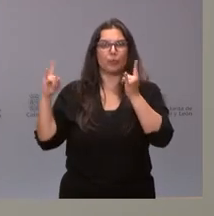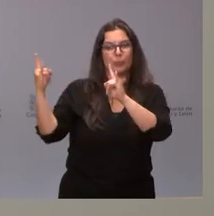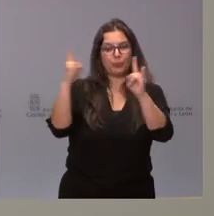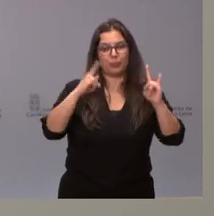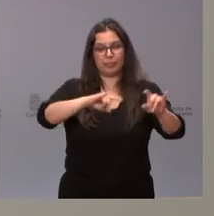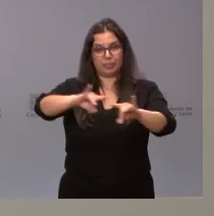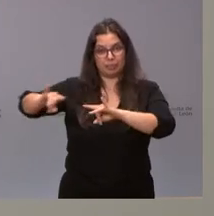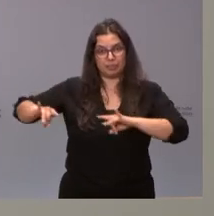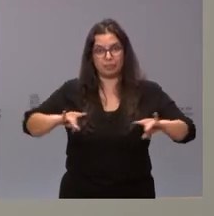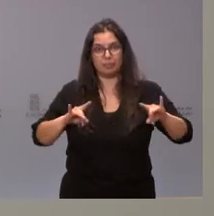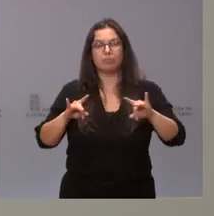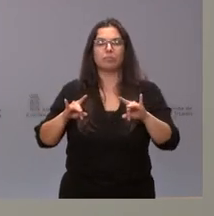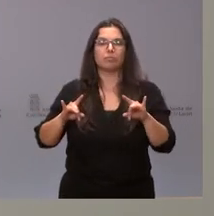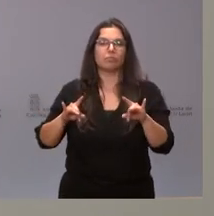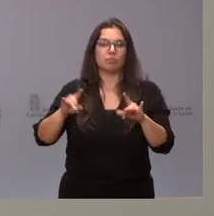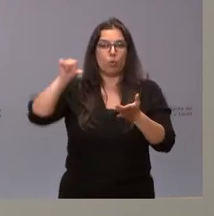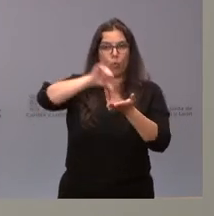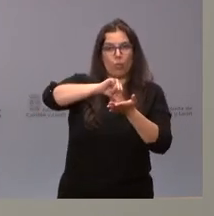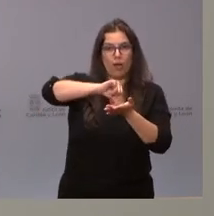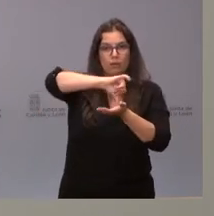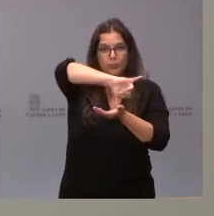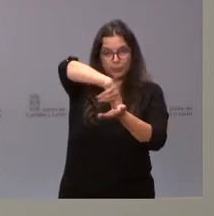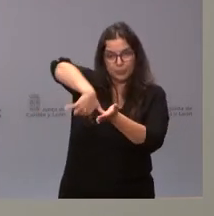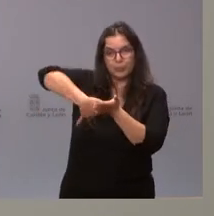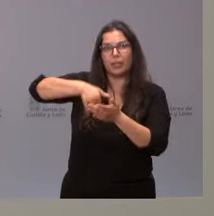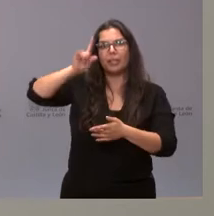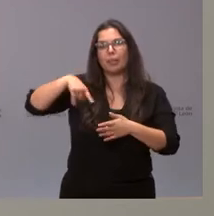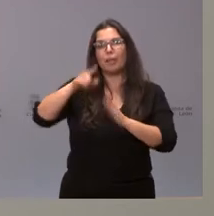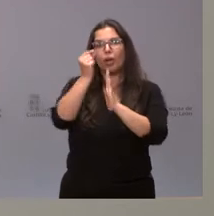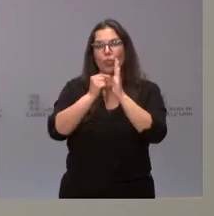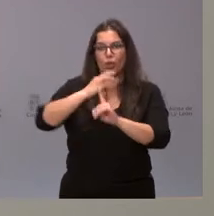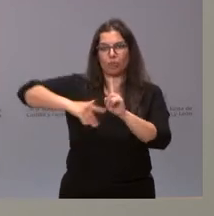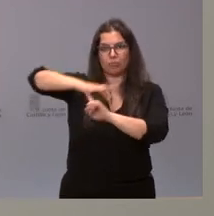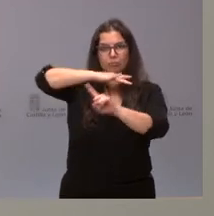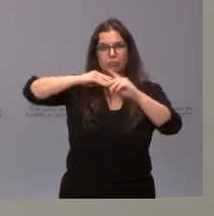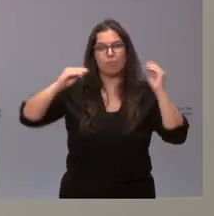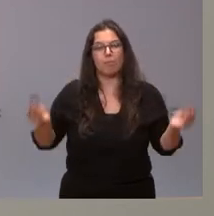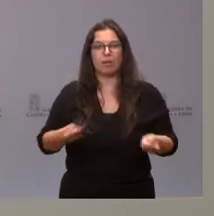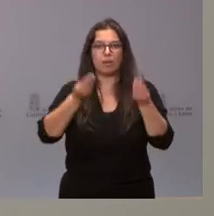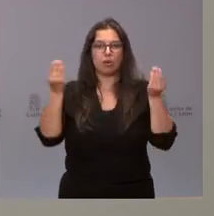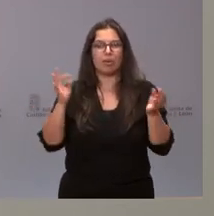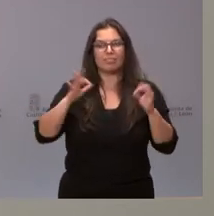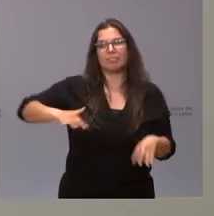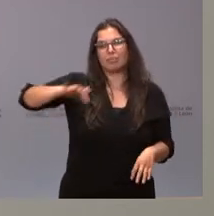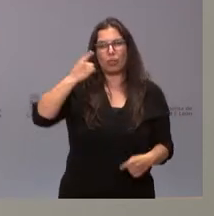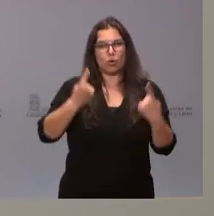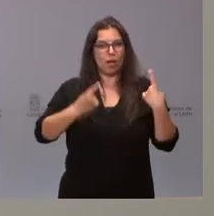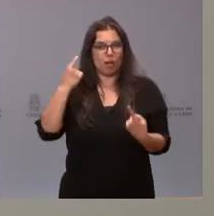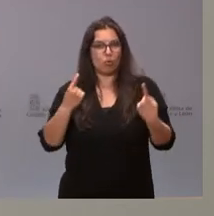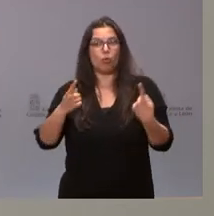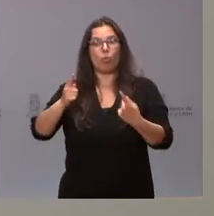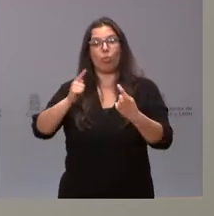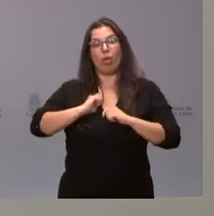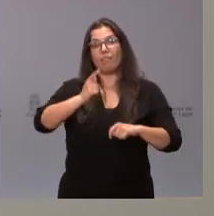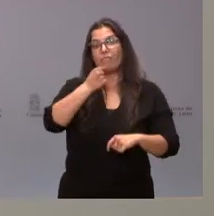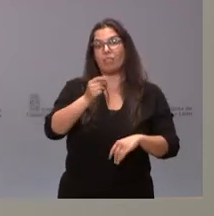periurbanos también y, por tanto, la mejora de las condiciones medioambientales y naturales de alguno de los espacios, que nos va a permitir no